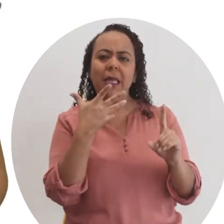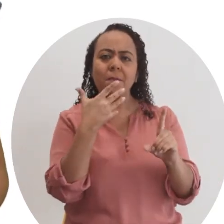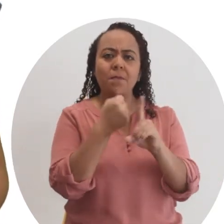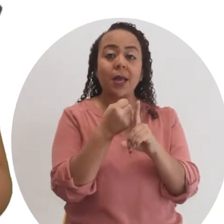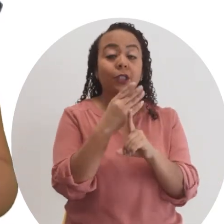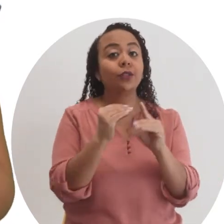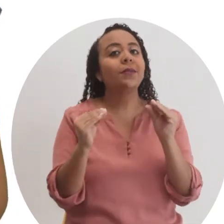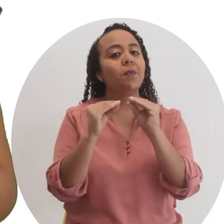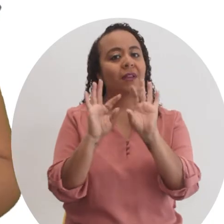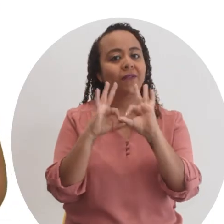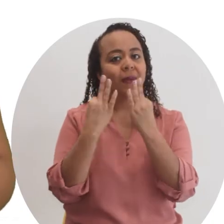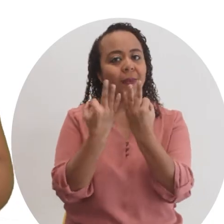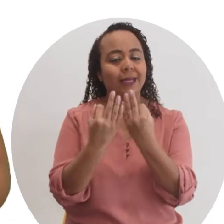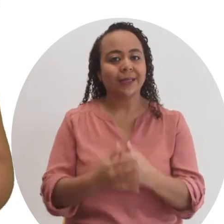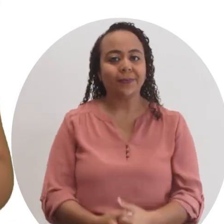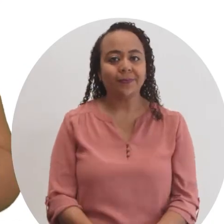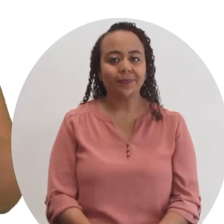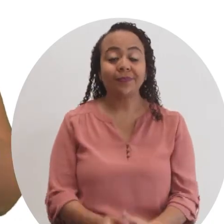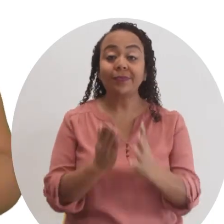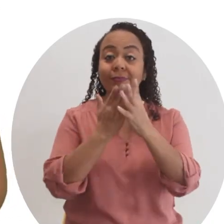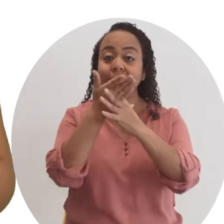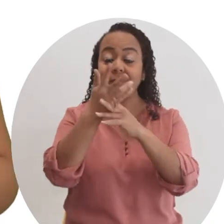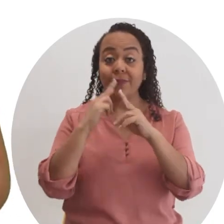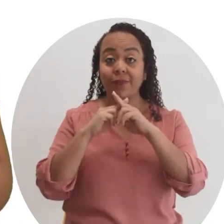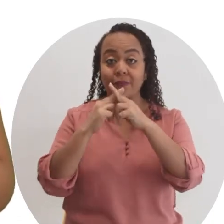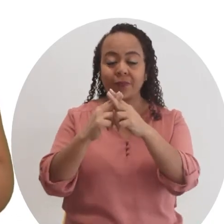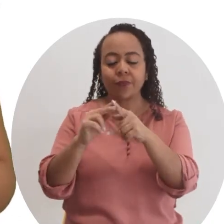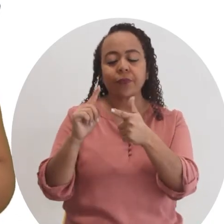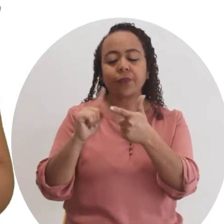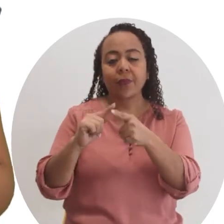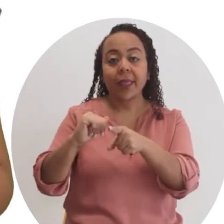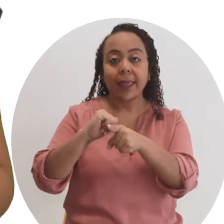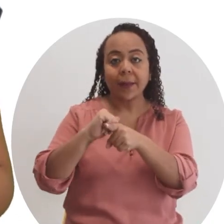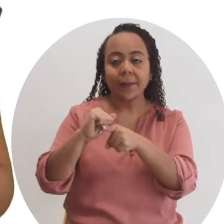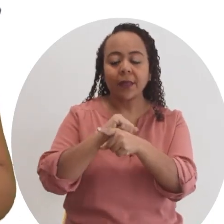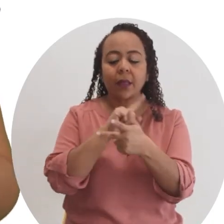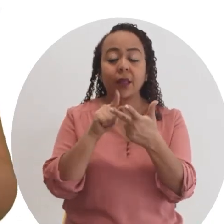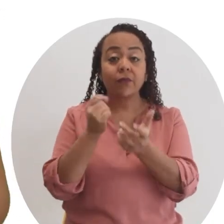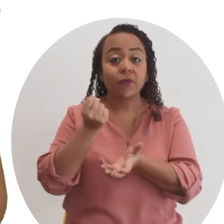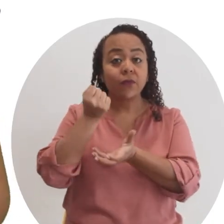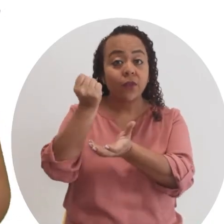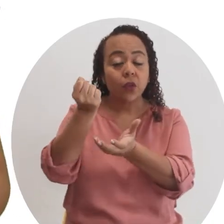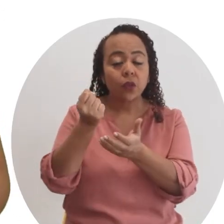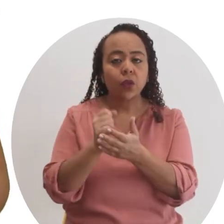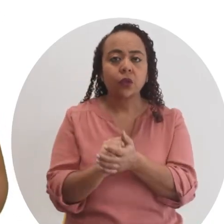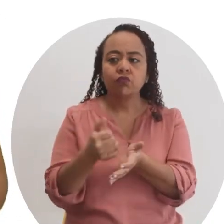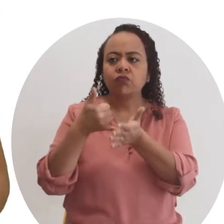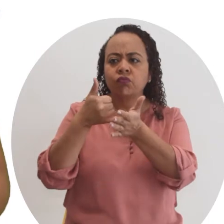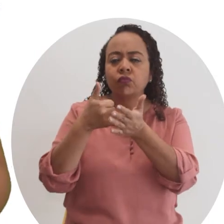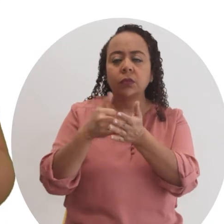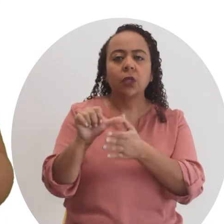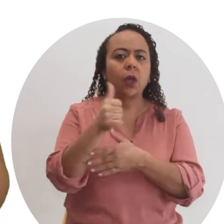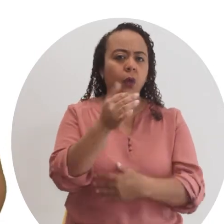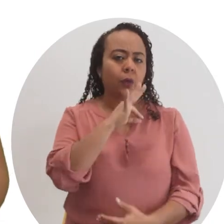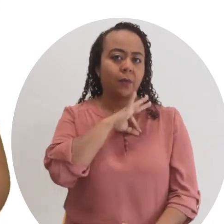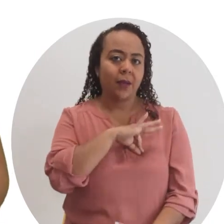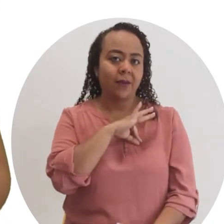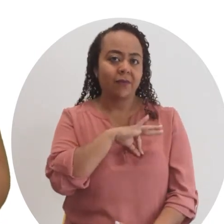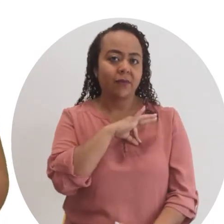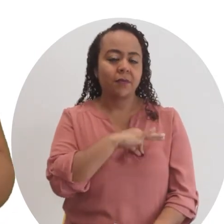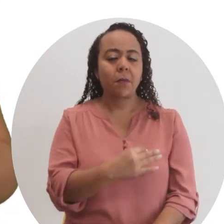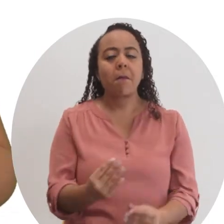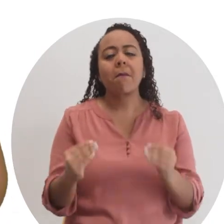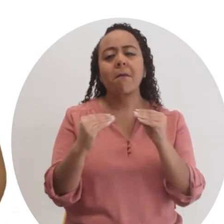mayores impactos y a más familias. El acceso a crédito, capacitaciones, fondos, reconocimientos, entre otros